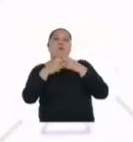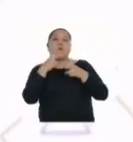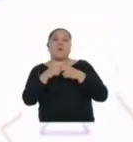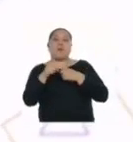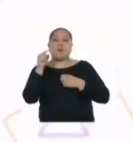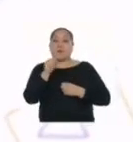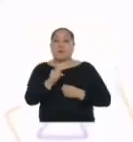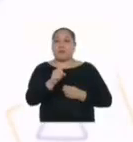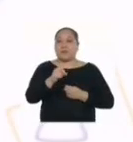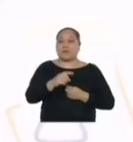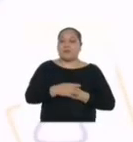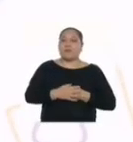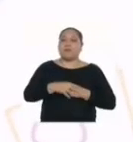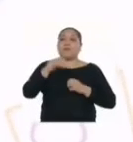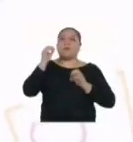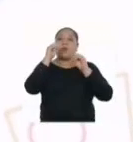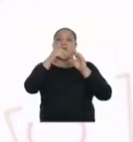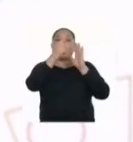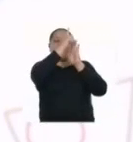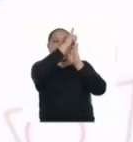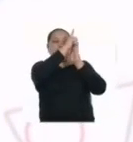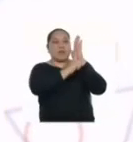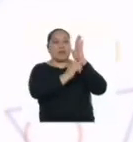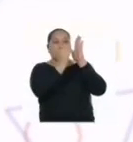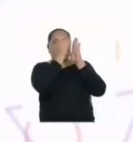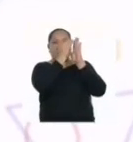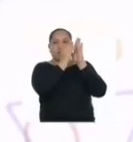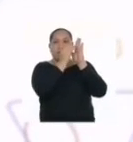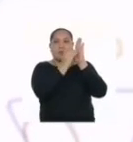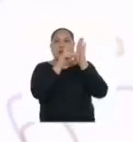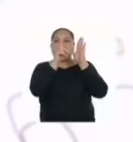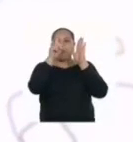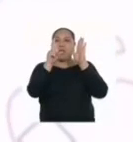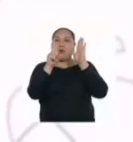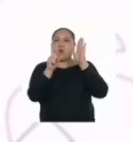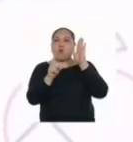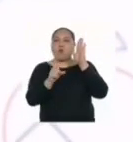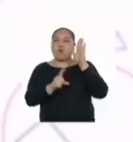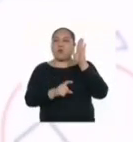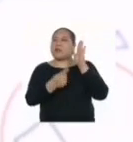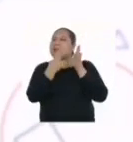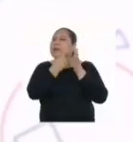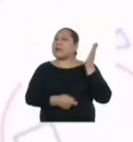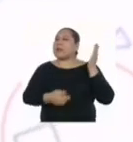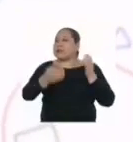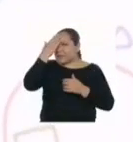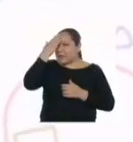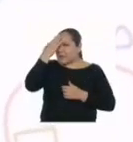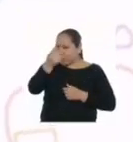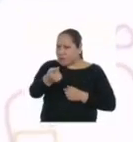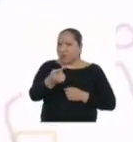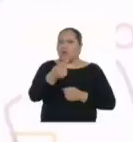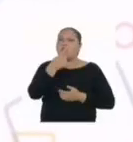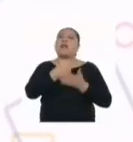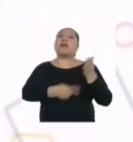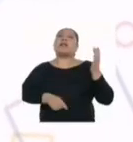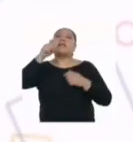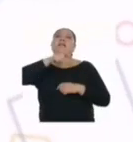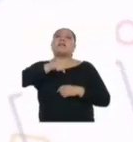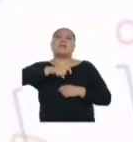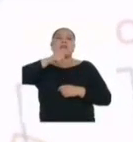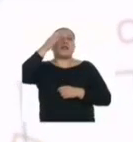Y para eso, haremos un listado de preguntas sobre lo que sabemos o qué queremos saber sobre la vitamina C.